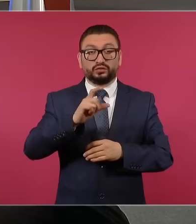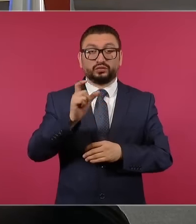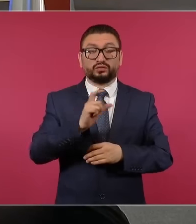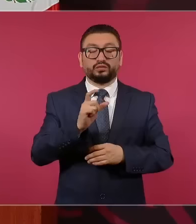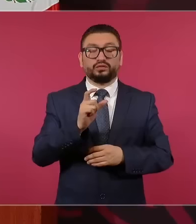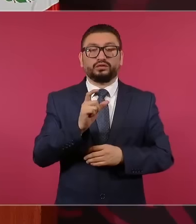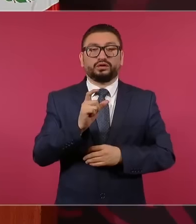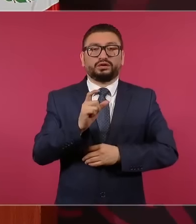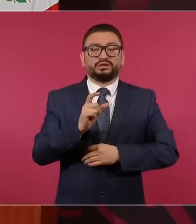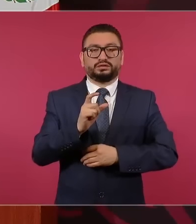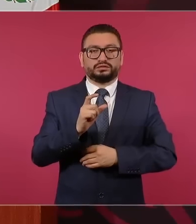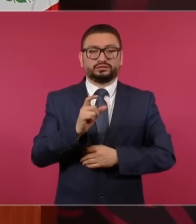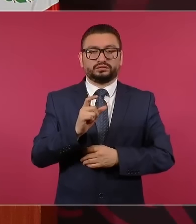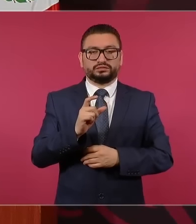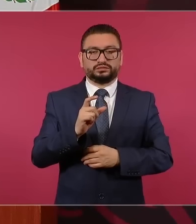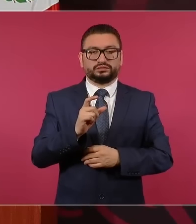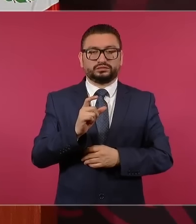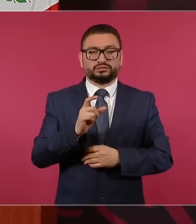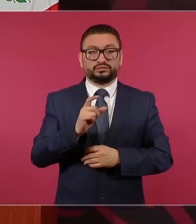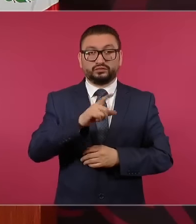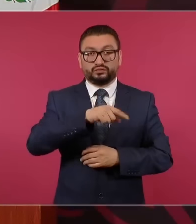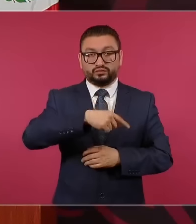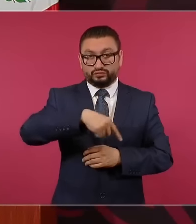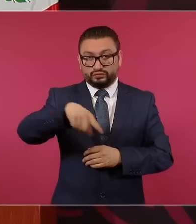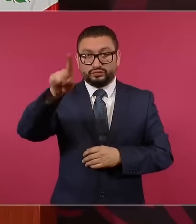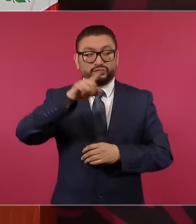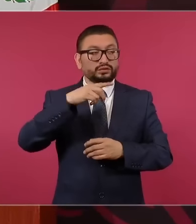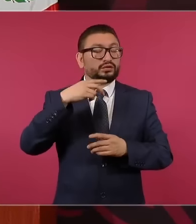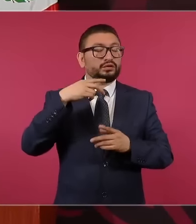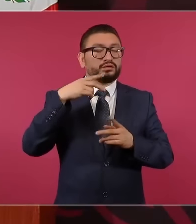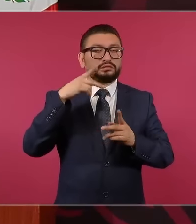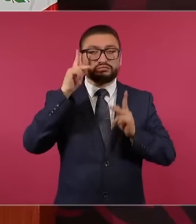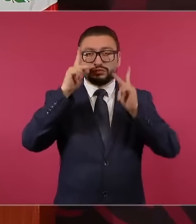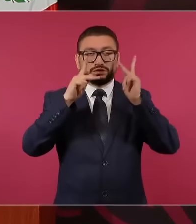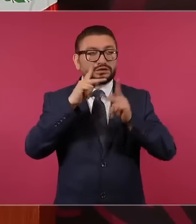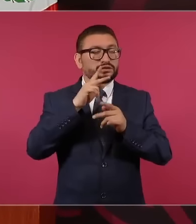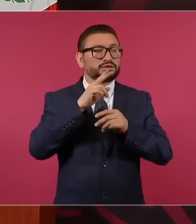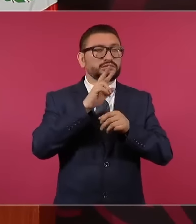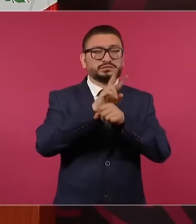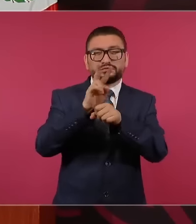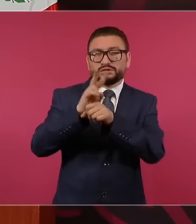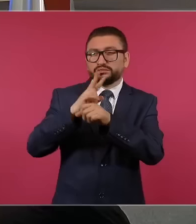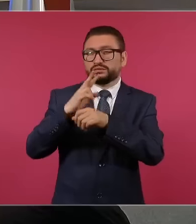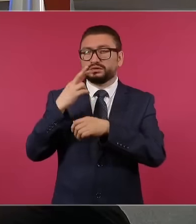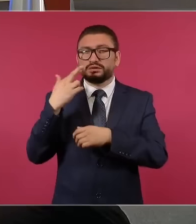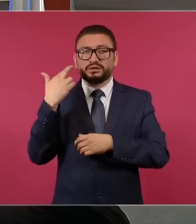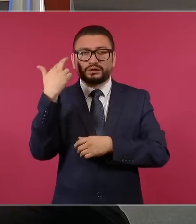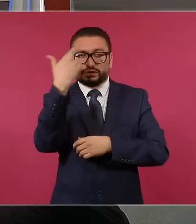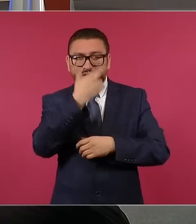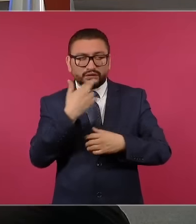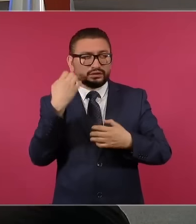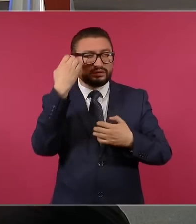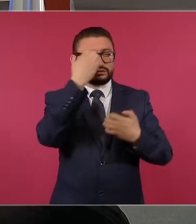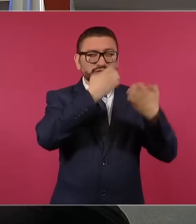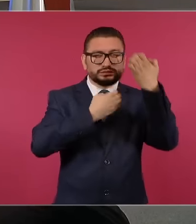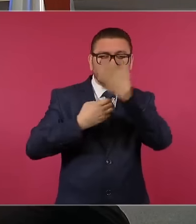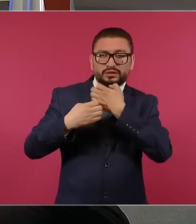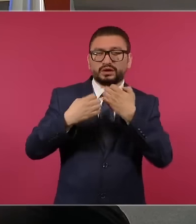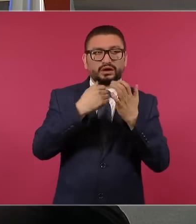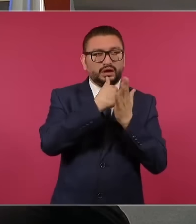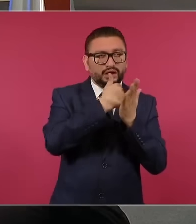de la supervisión general y de las acciones de auxilio,